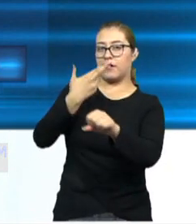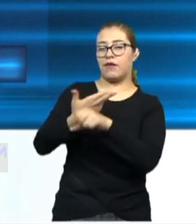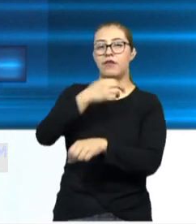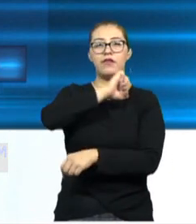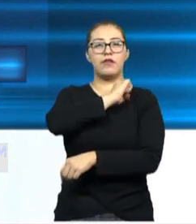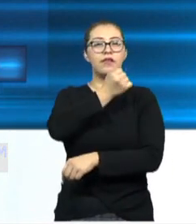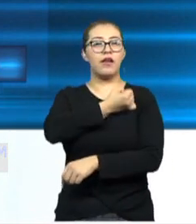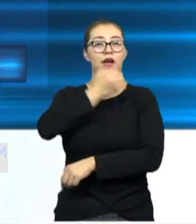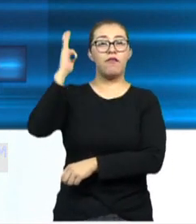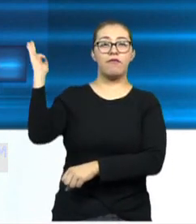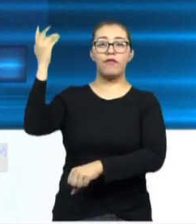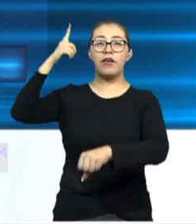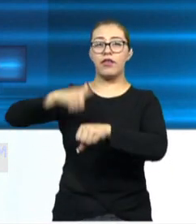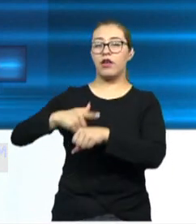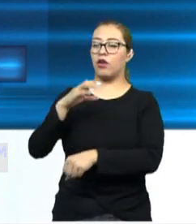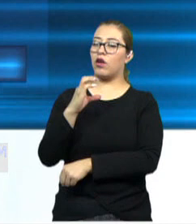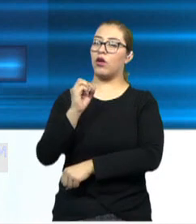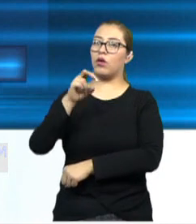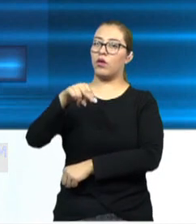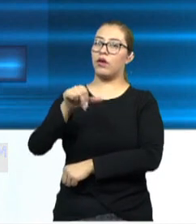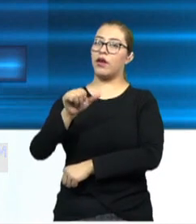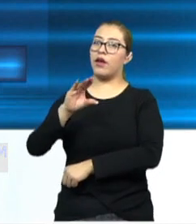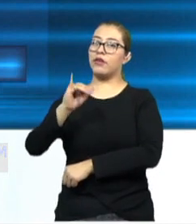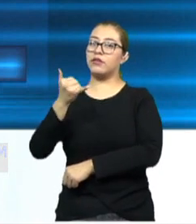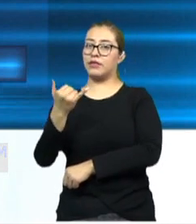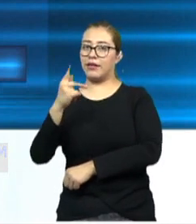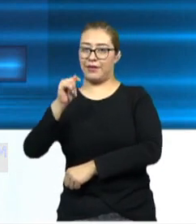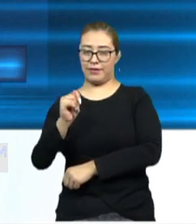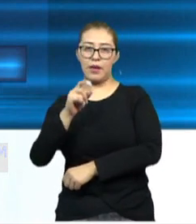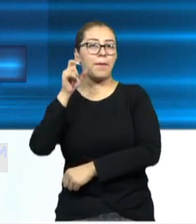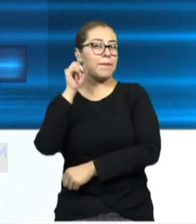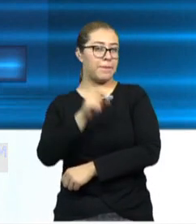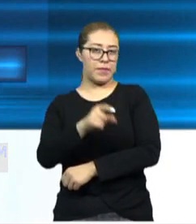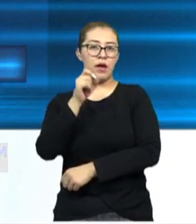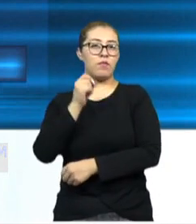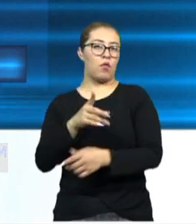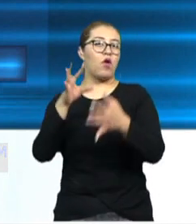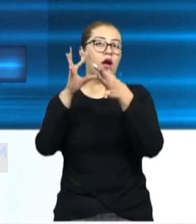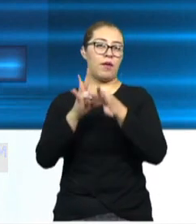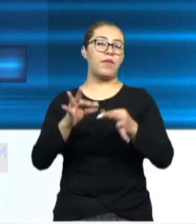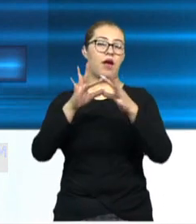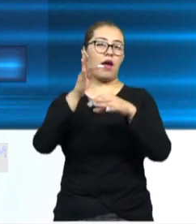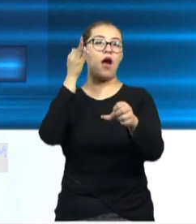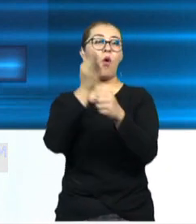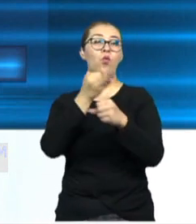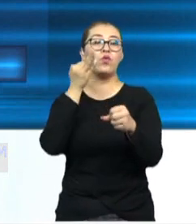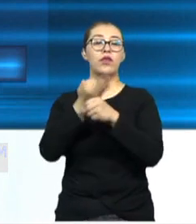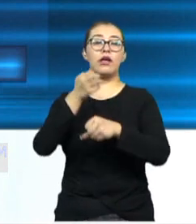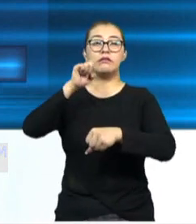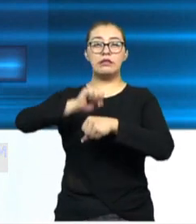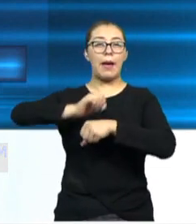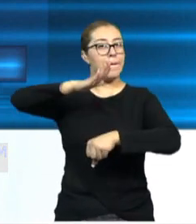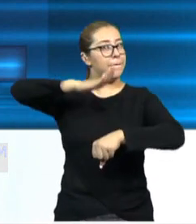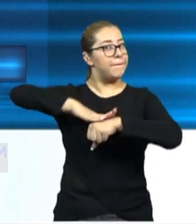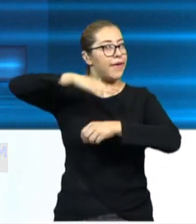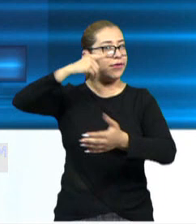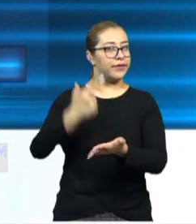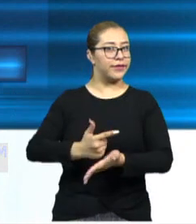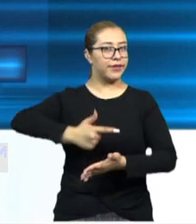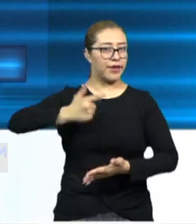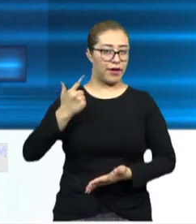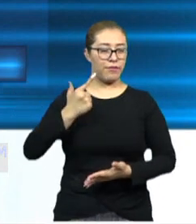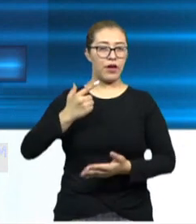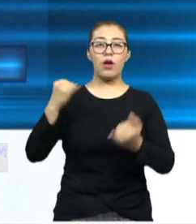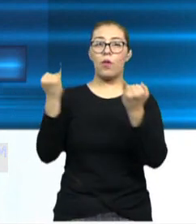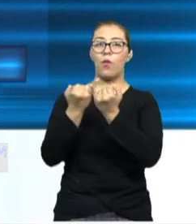Salud Federal y del CONACYT y estos marcan que efectivamente estamos en las semanas de mayor transmisión que son